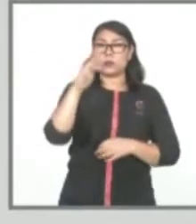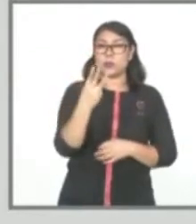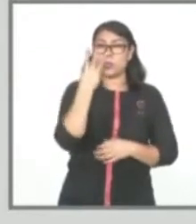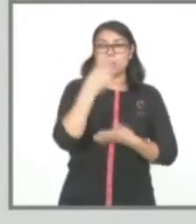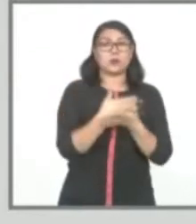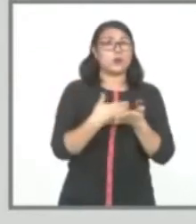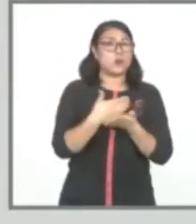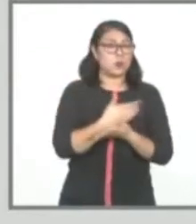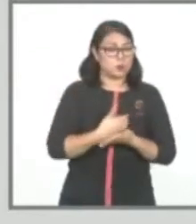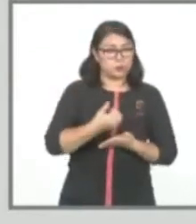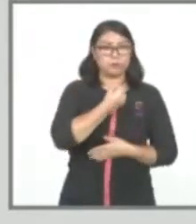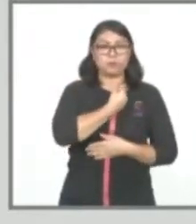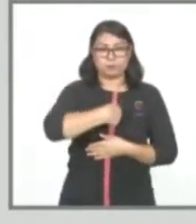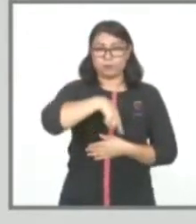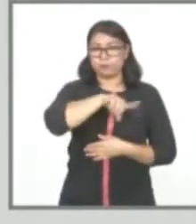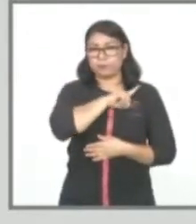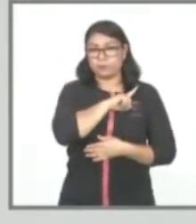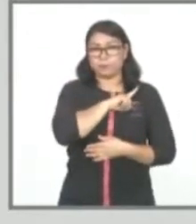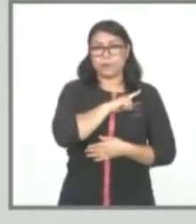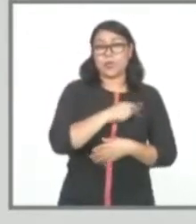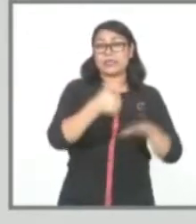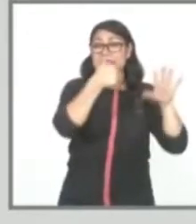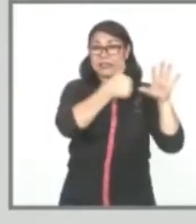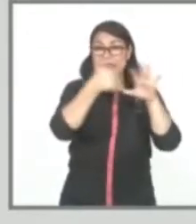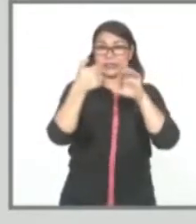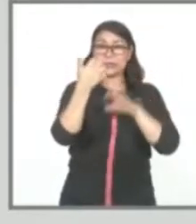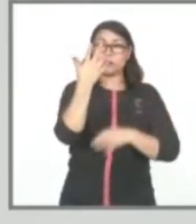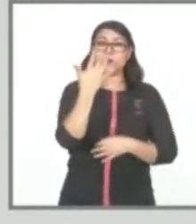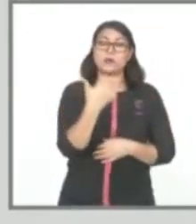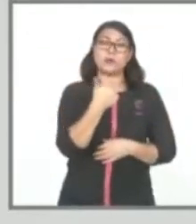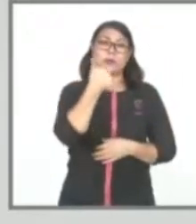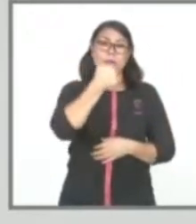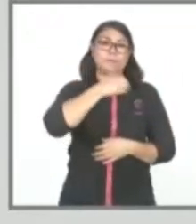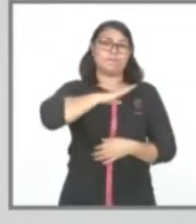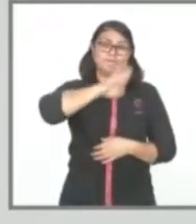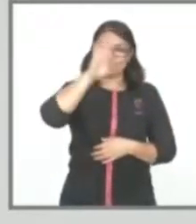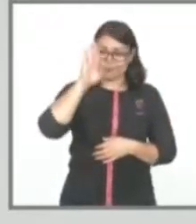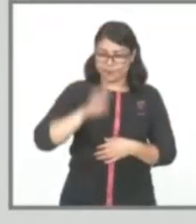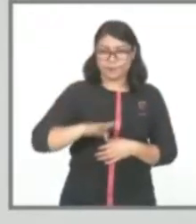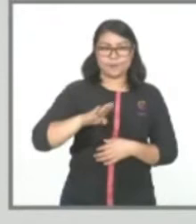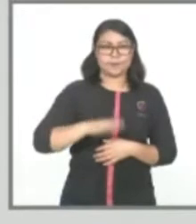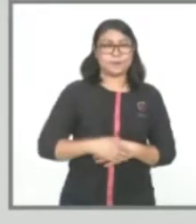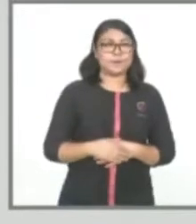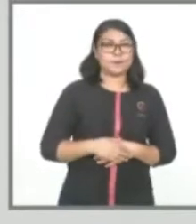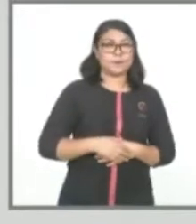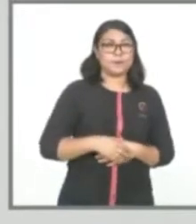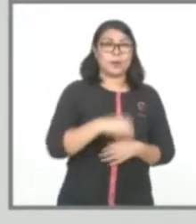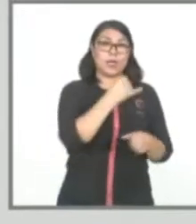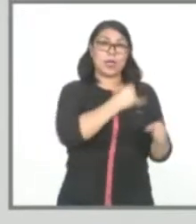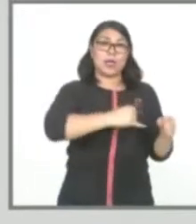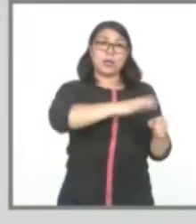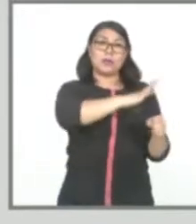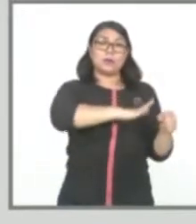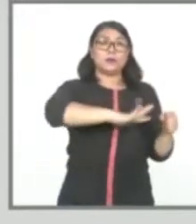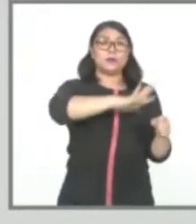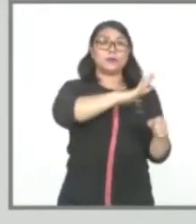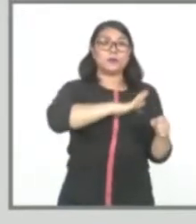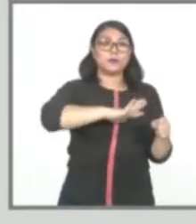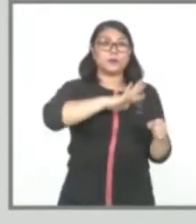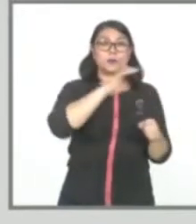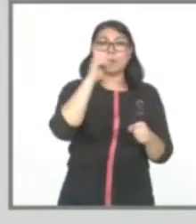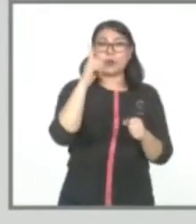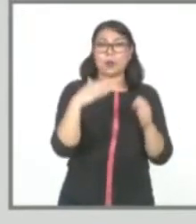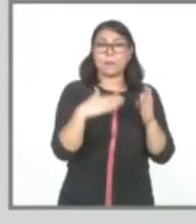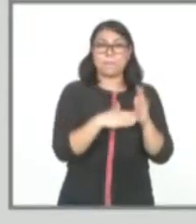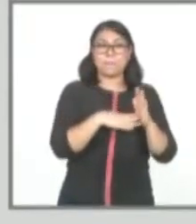recuperado y presenta 656 defunciones. La Jurisdicción Número 2 del Istmo tiene